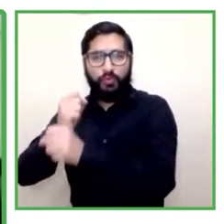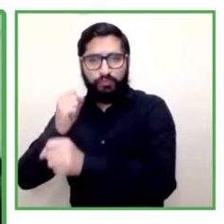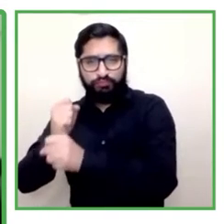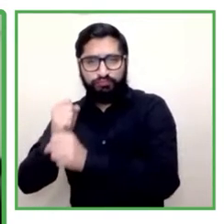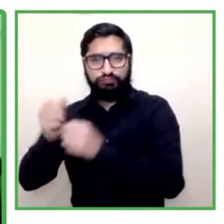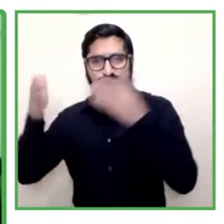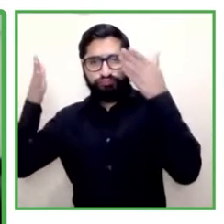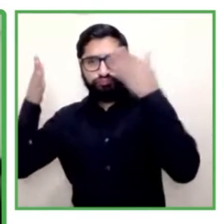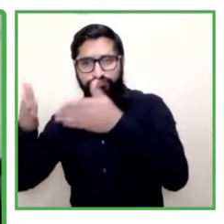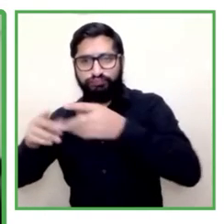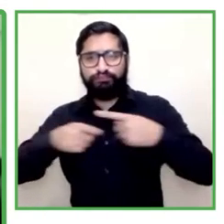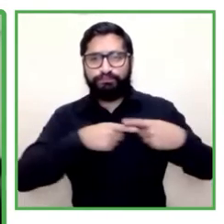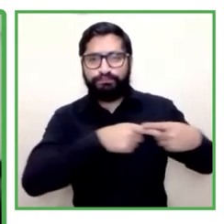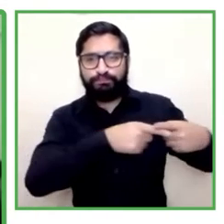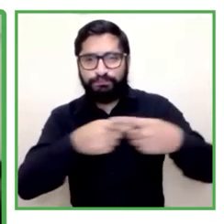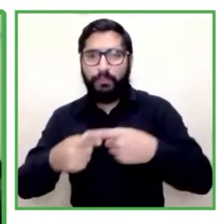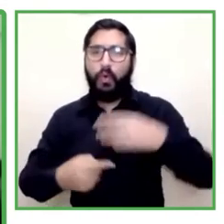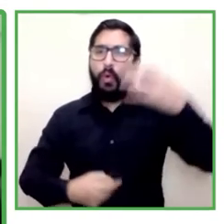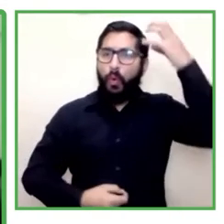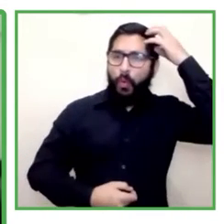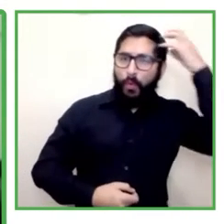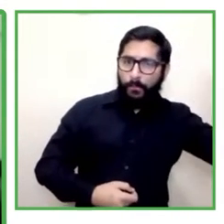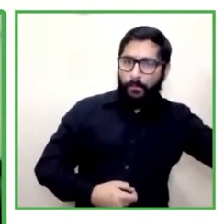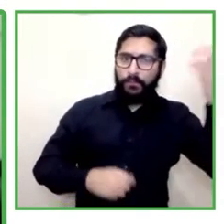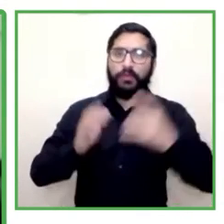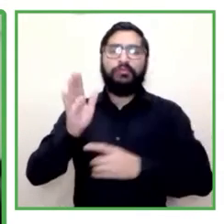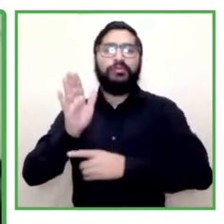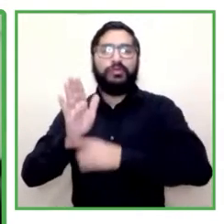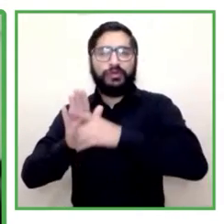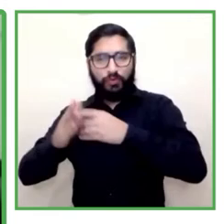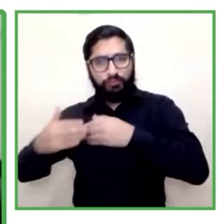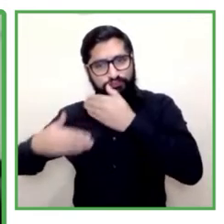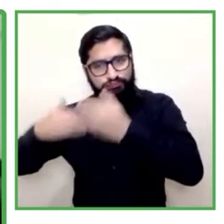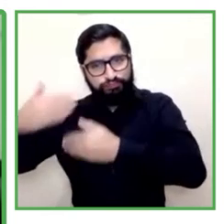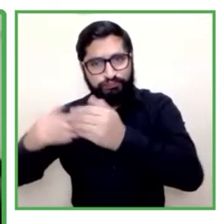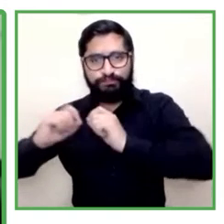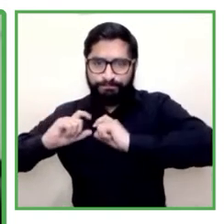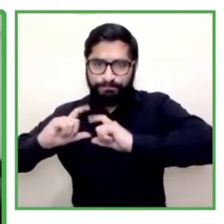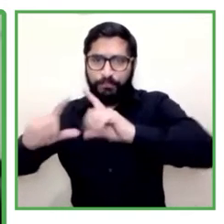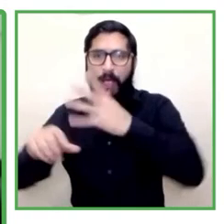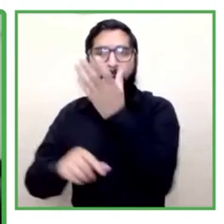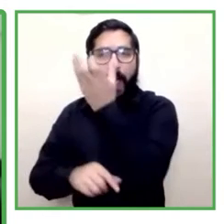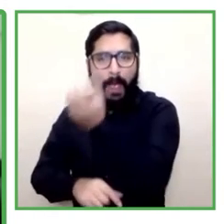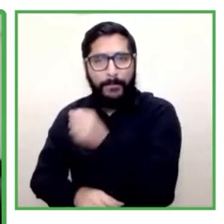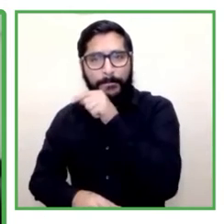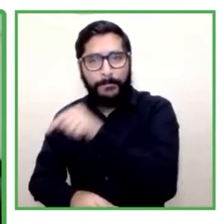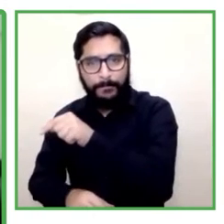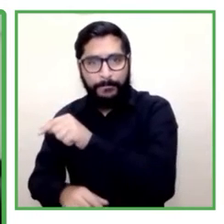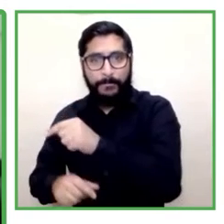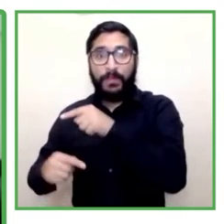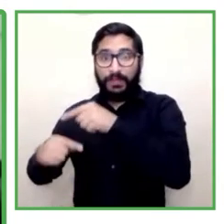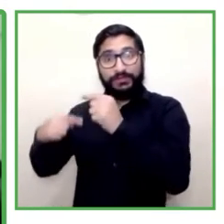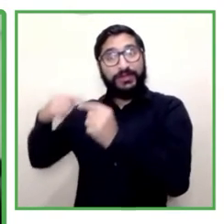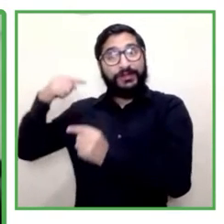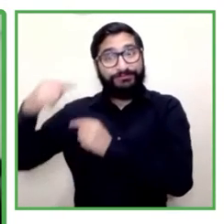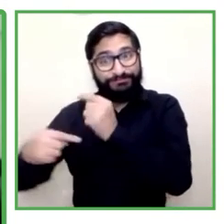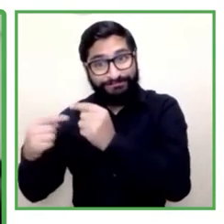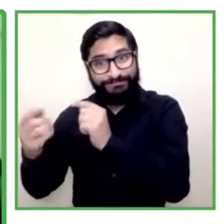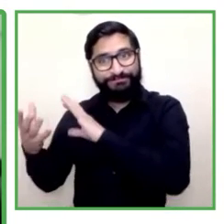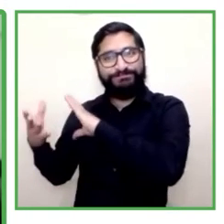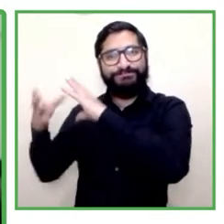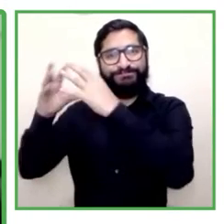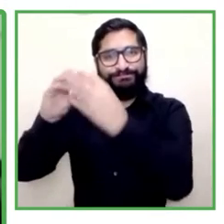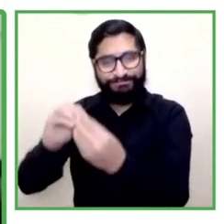tendientes al desarrollo de innovaciones sociales y generación de competencias a favor de la inclusión. Generación de